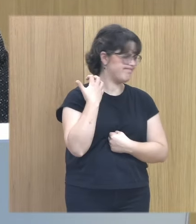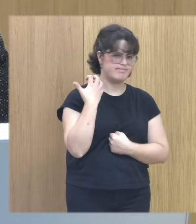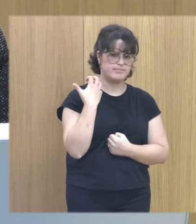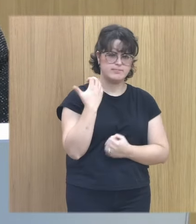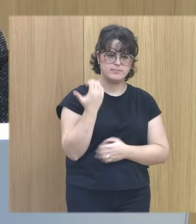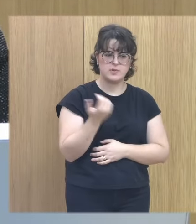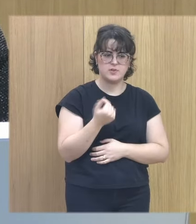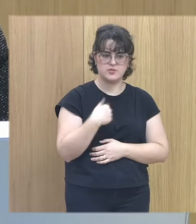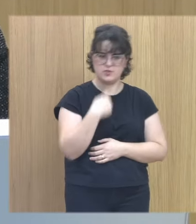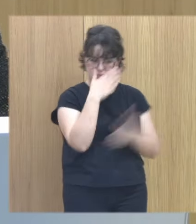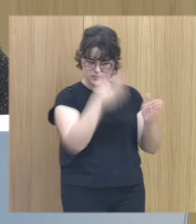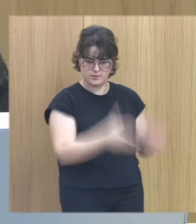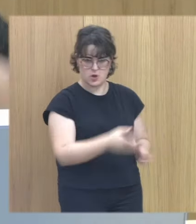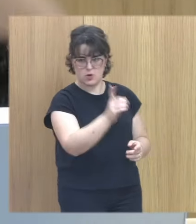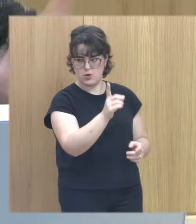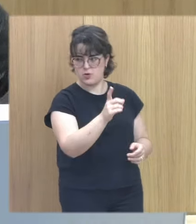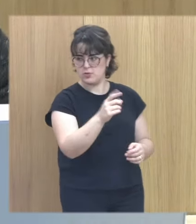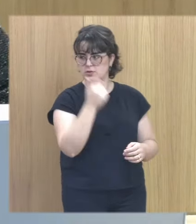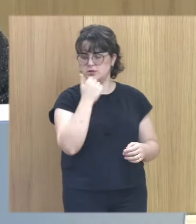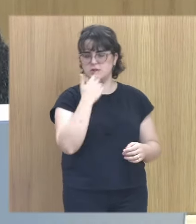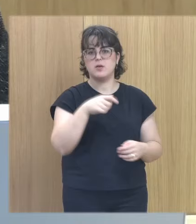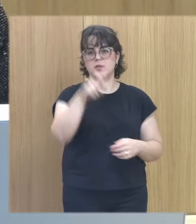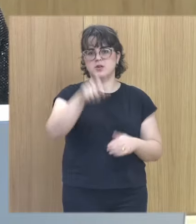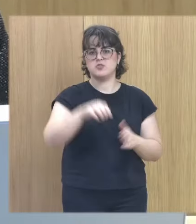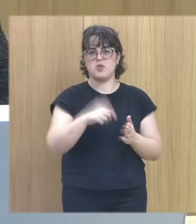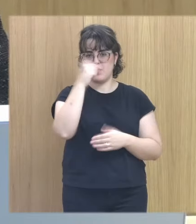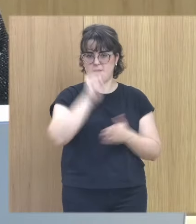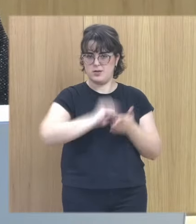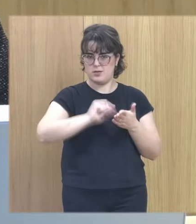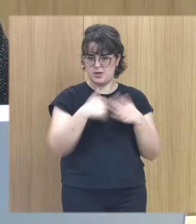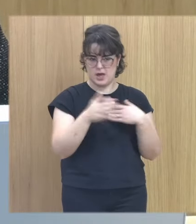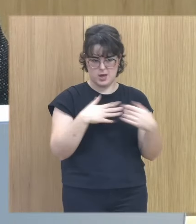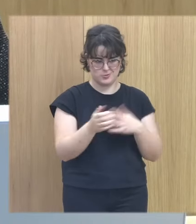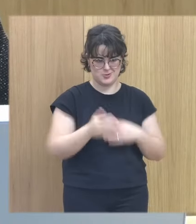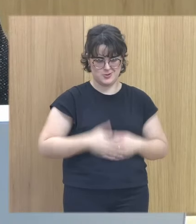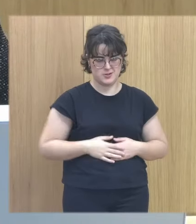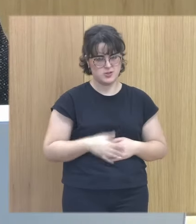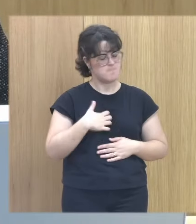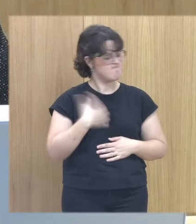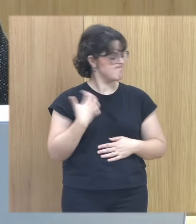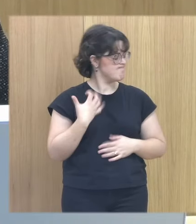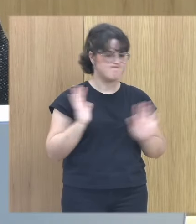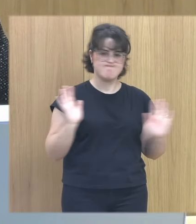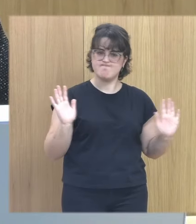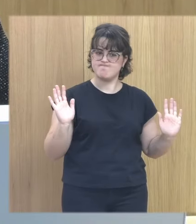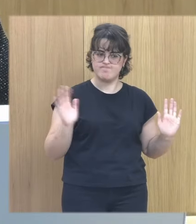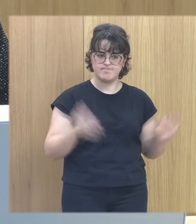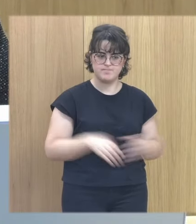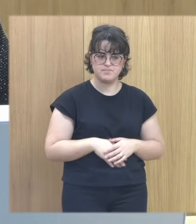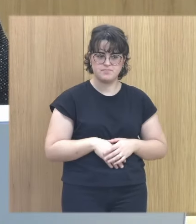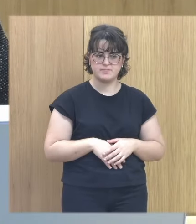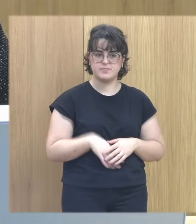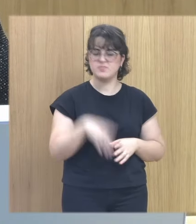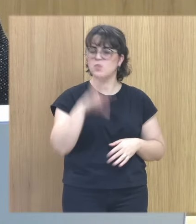y no te lo digo a ti te hablo de quien ha escrito esto me me ofende porque